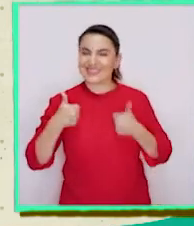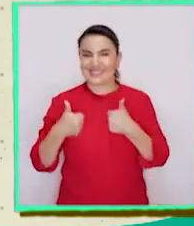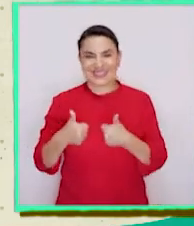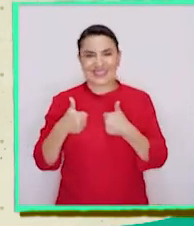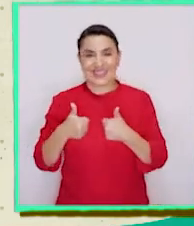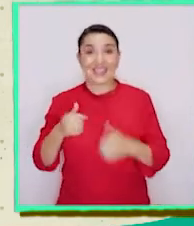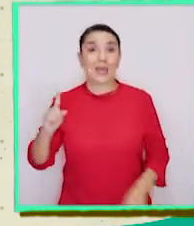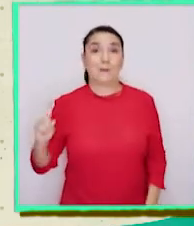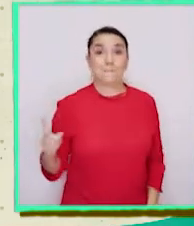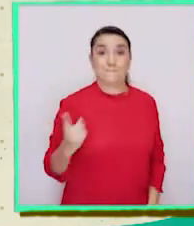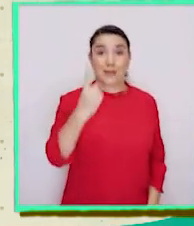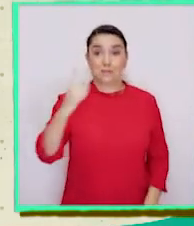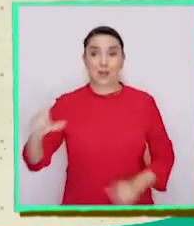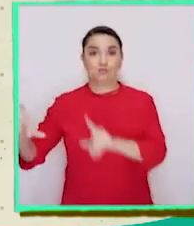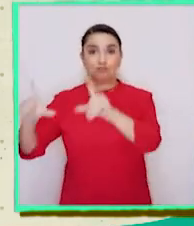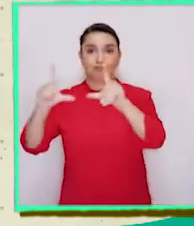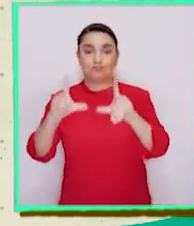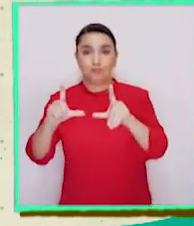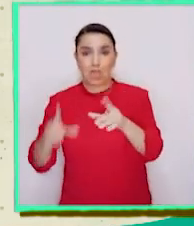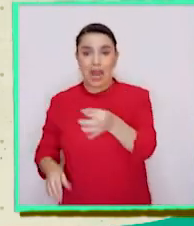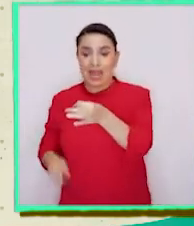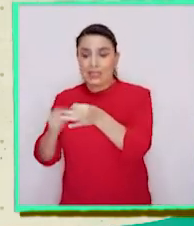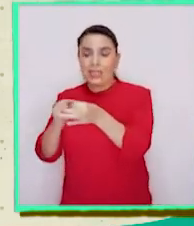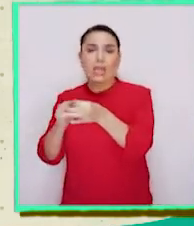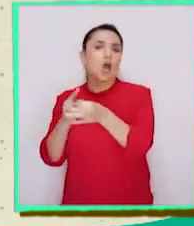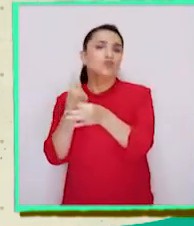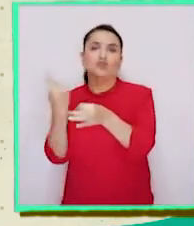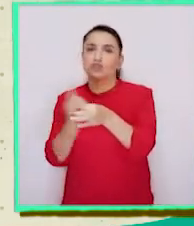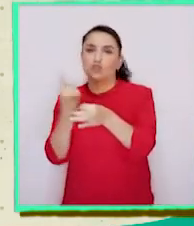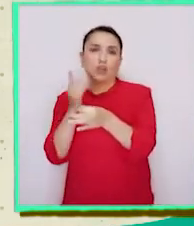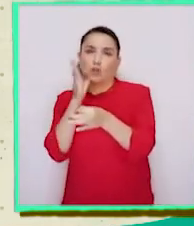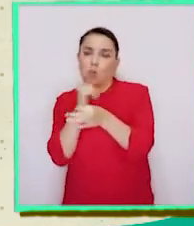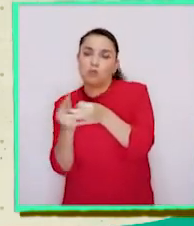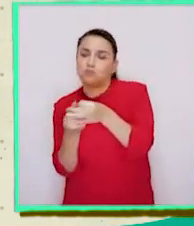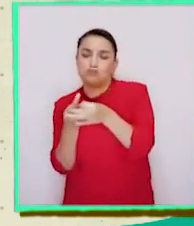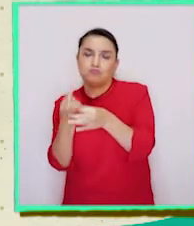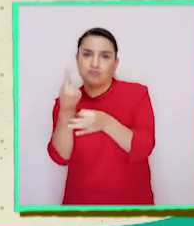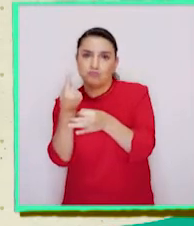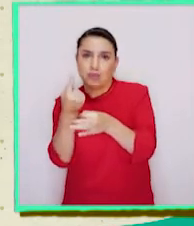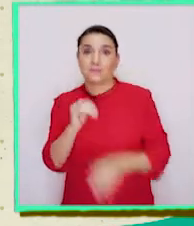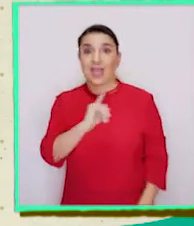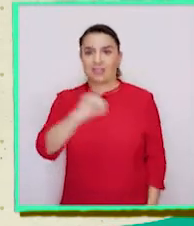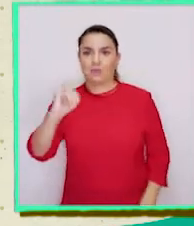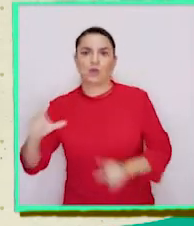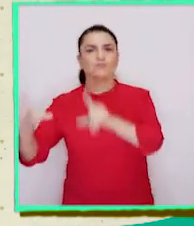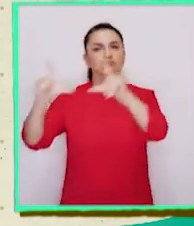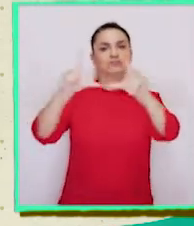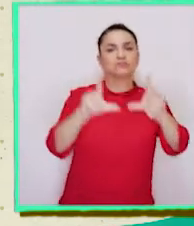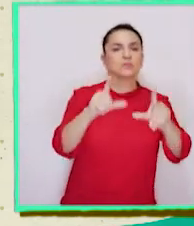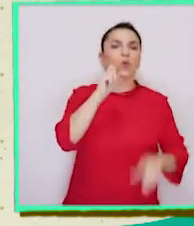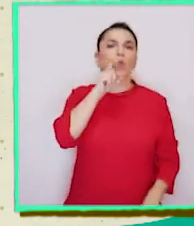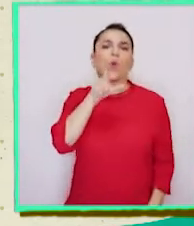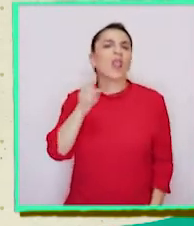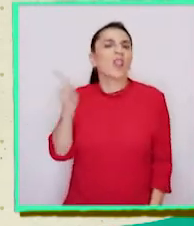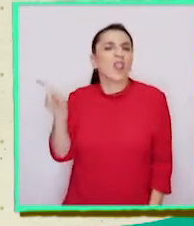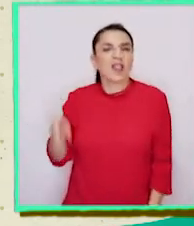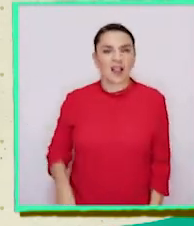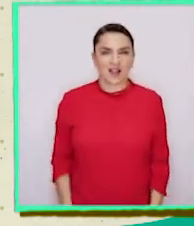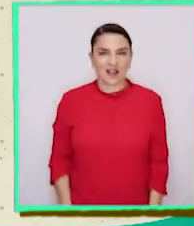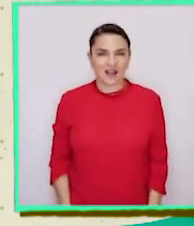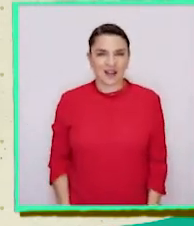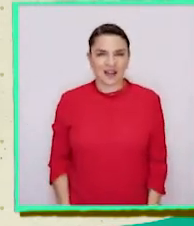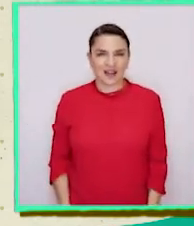¡Excelente! Primero está la lenteja sola, sin ninguna hoja. Después de esta imagen, ¿cuál viene?